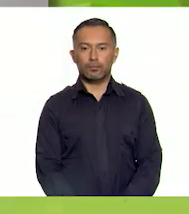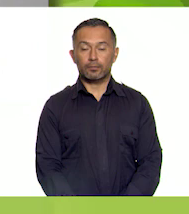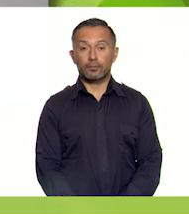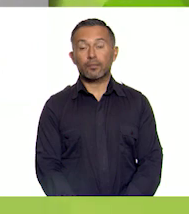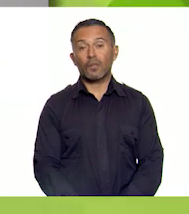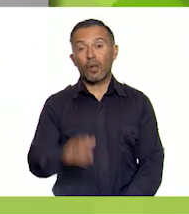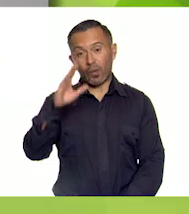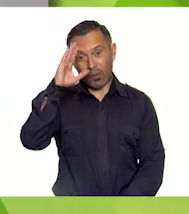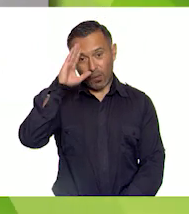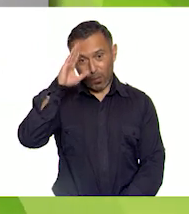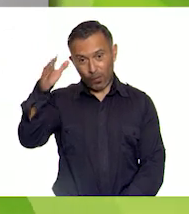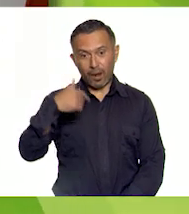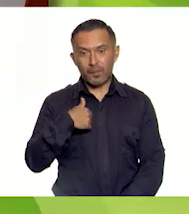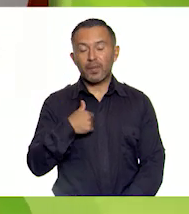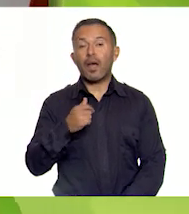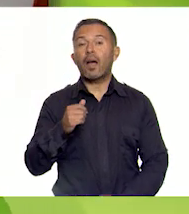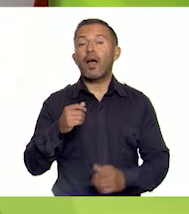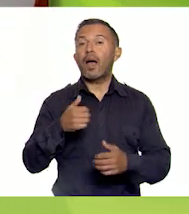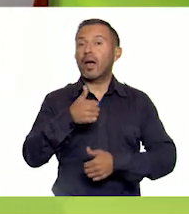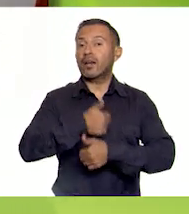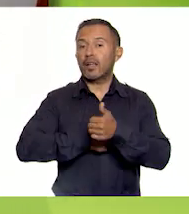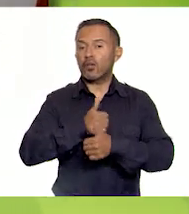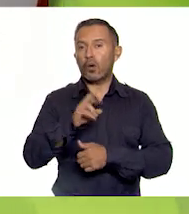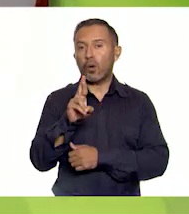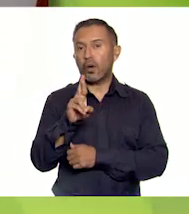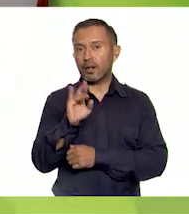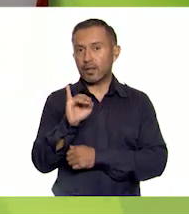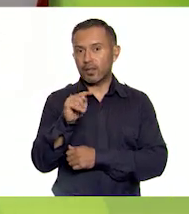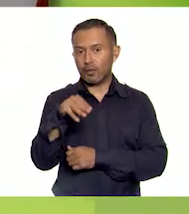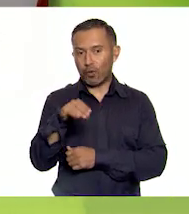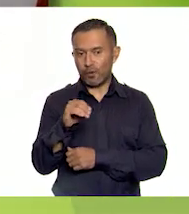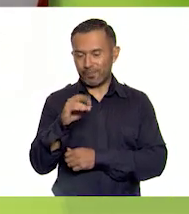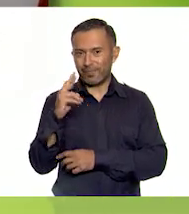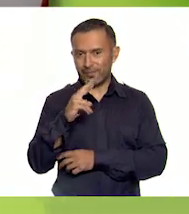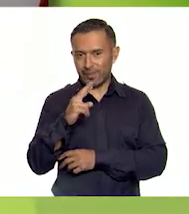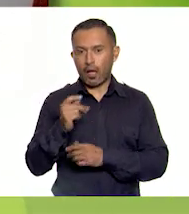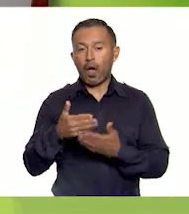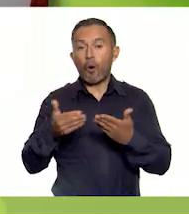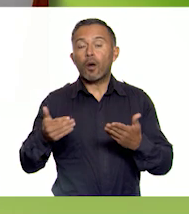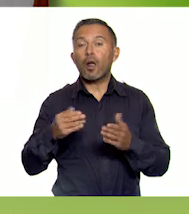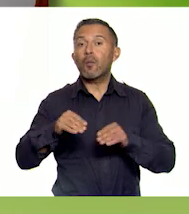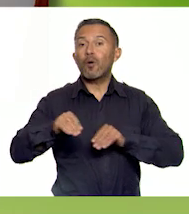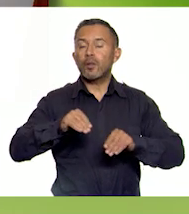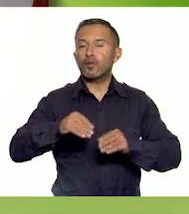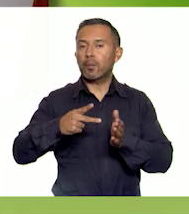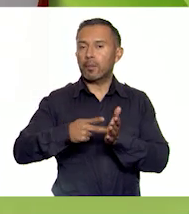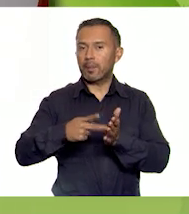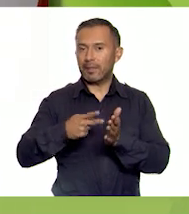Hola, les presento el reto del ritmo. Vamos a hacer este movimiento 16 veces.